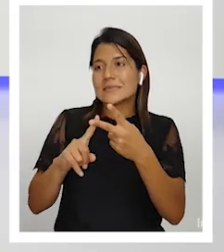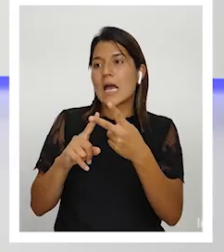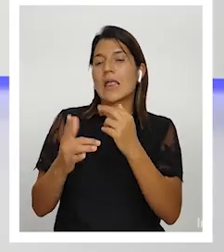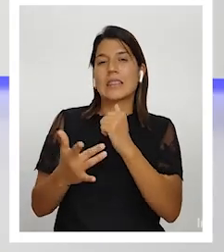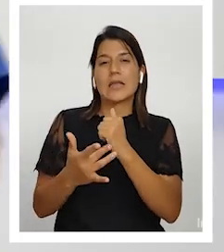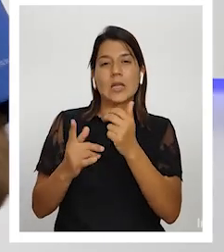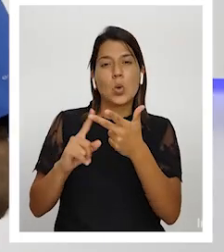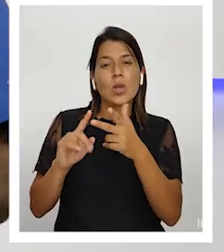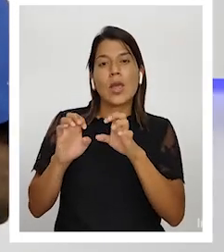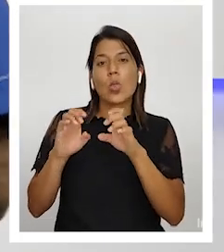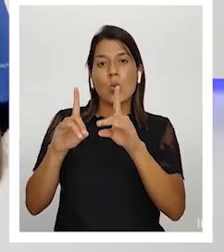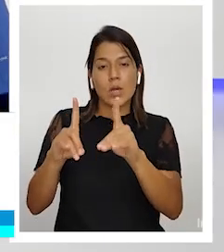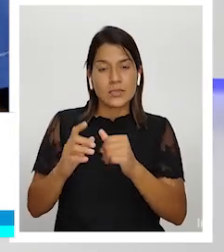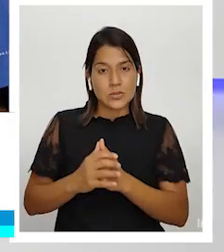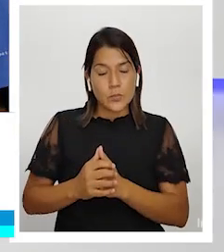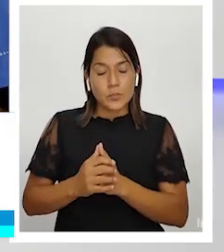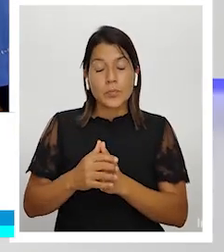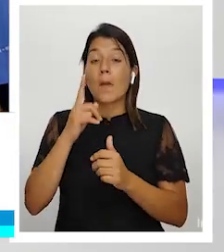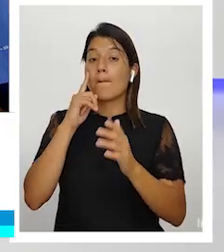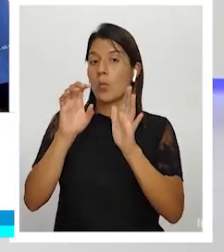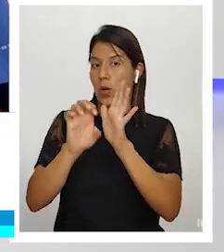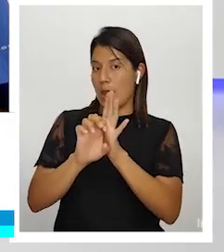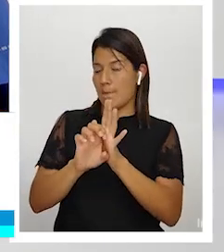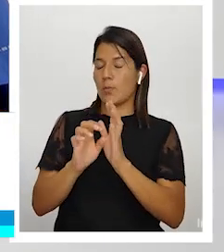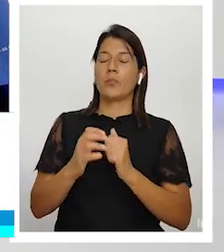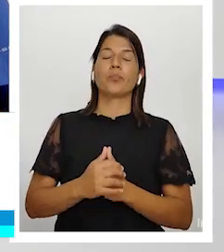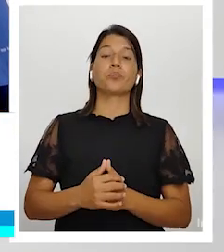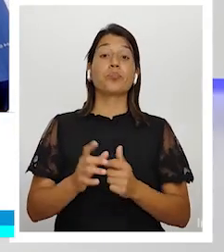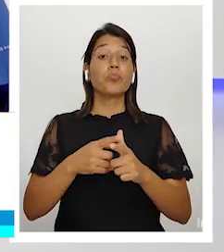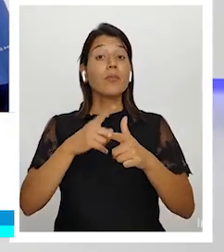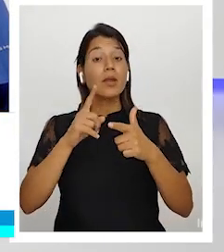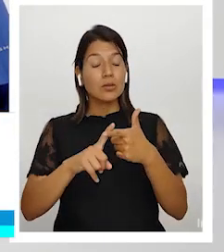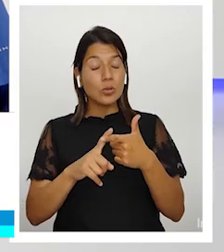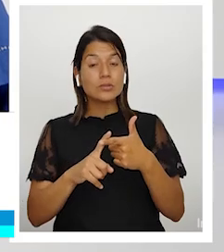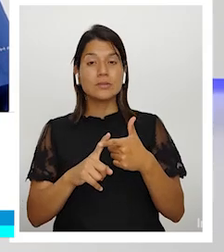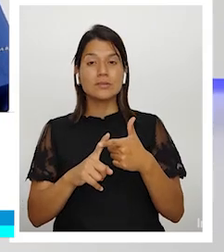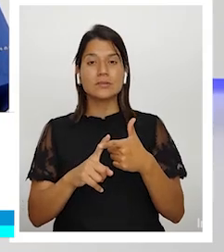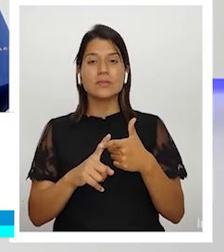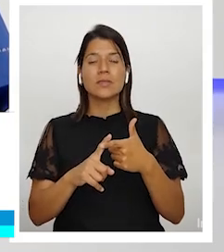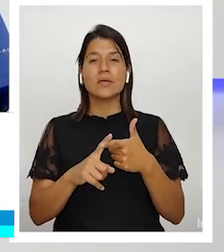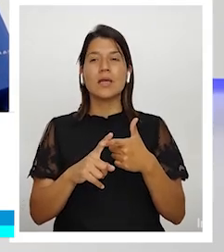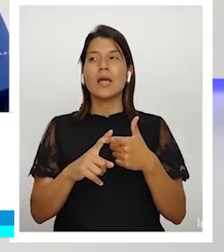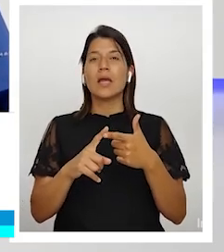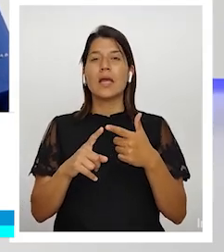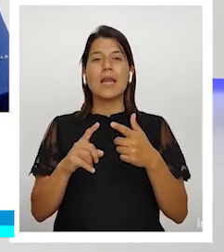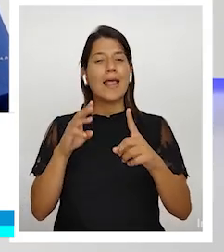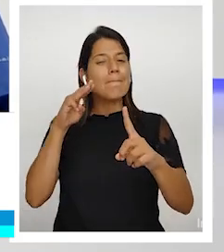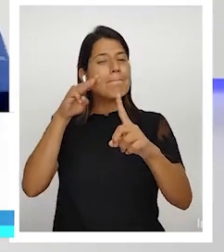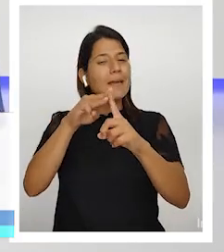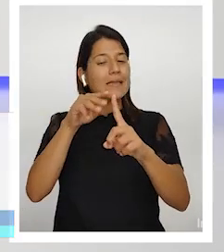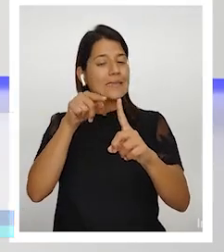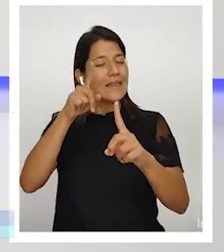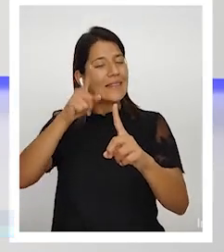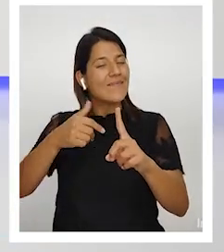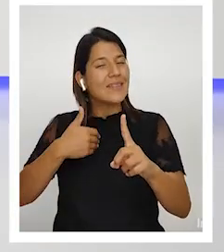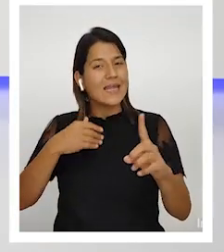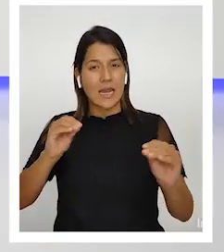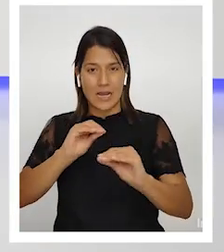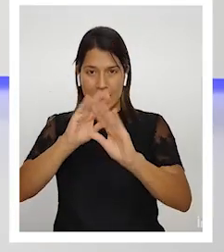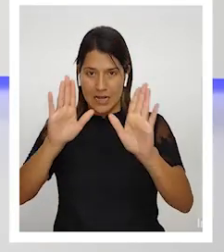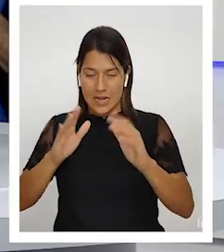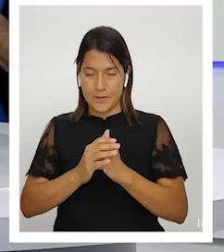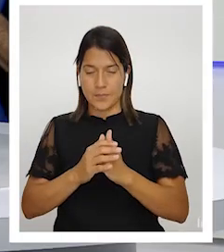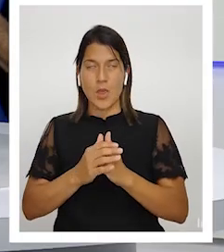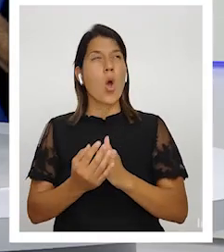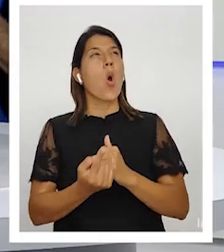por ejemplo entonces las metas tienen que estar claras hay un ejemplo